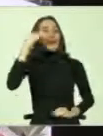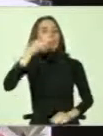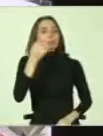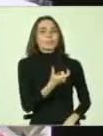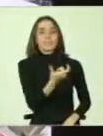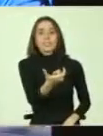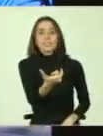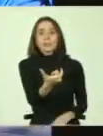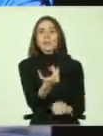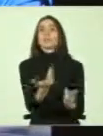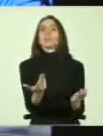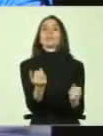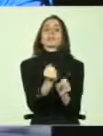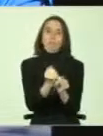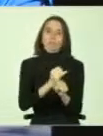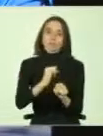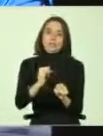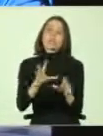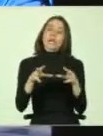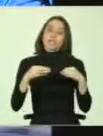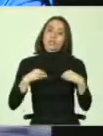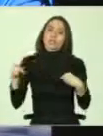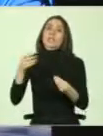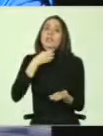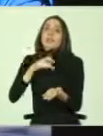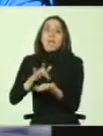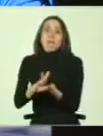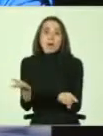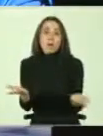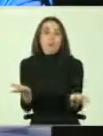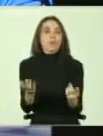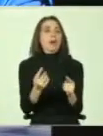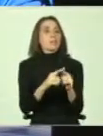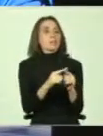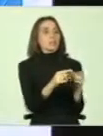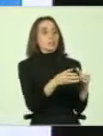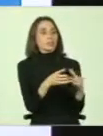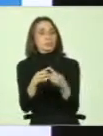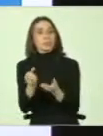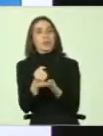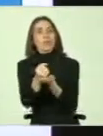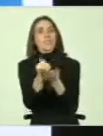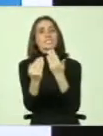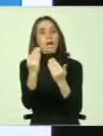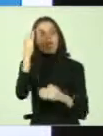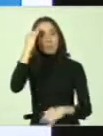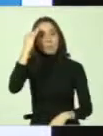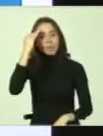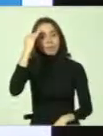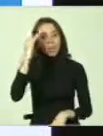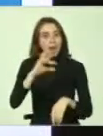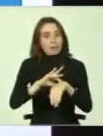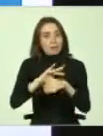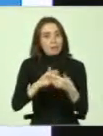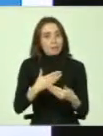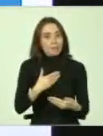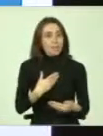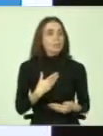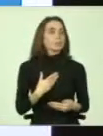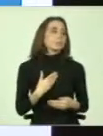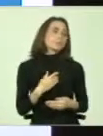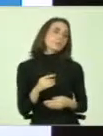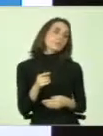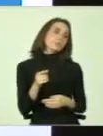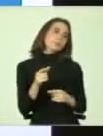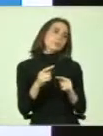seguir trabajando y hemos asumido esa deuda. Distintos dispositivos de salud mental y nudos críticos también en